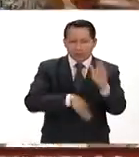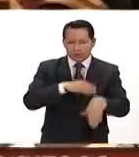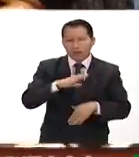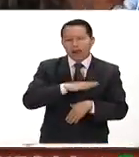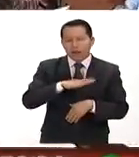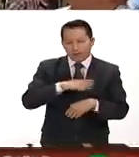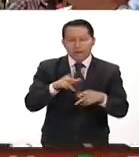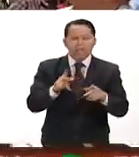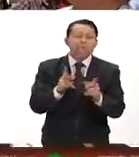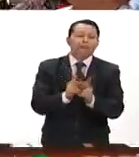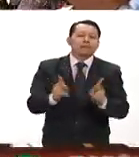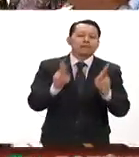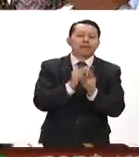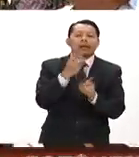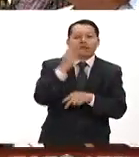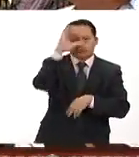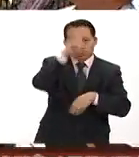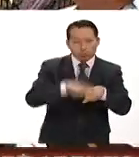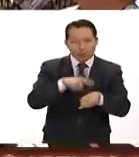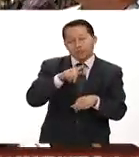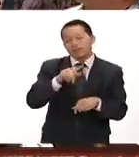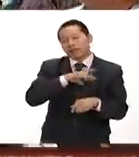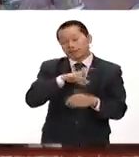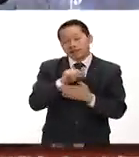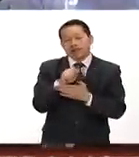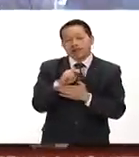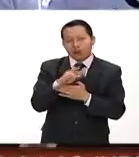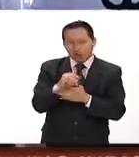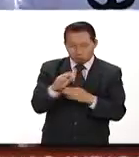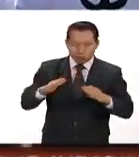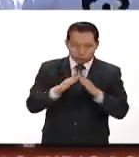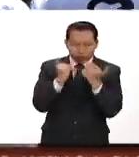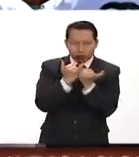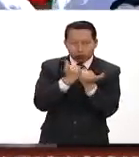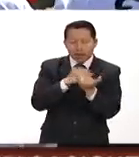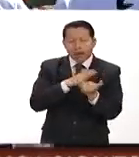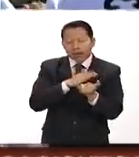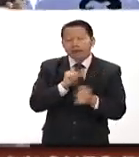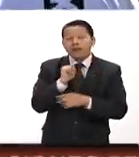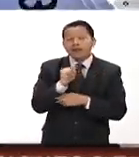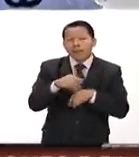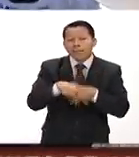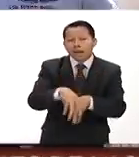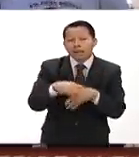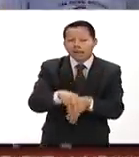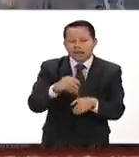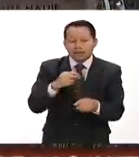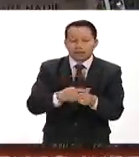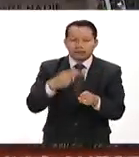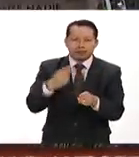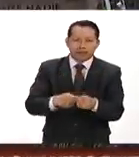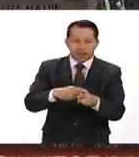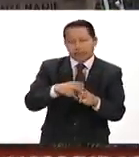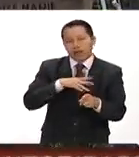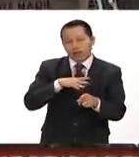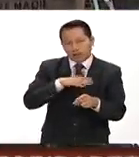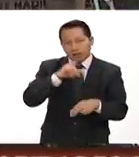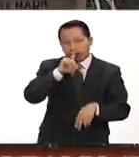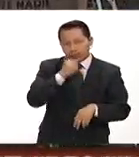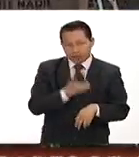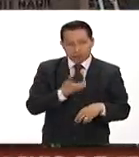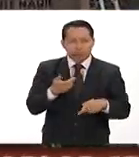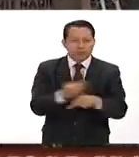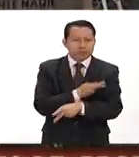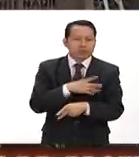de las Tres Culturas de Tlatelolco luego marcharon hasta la Plaza de la Constitución donde realizaron un meeting en el que exigieron justicia por los